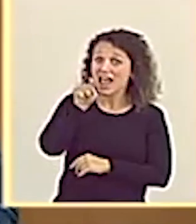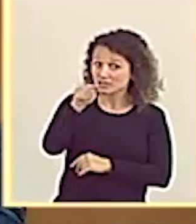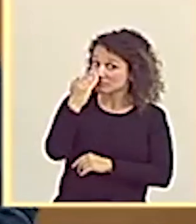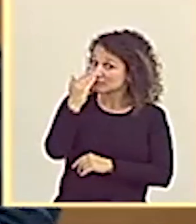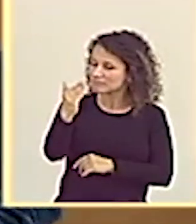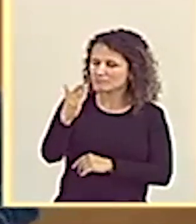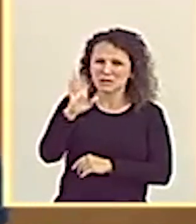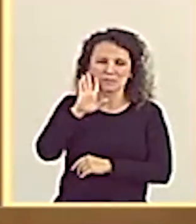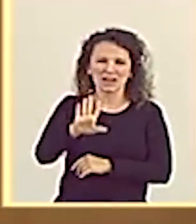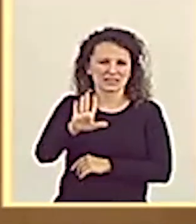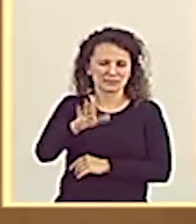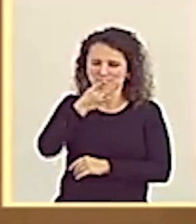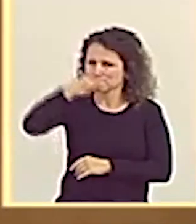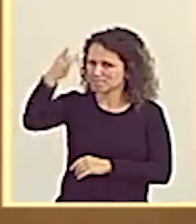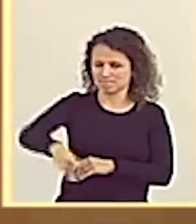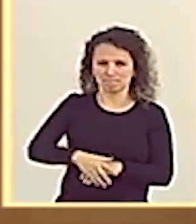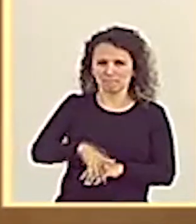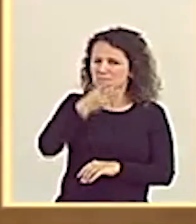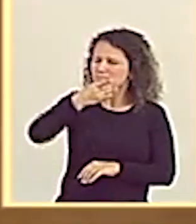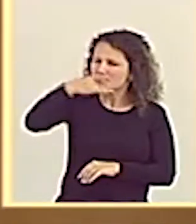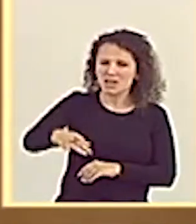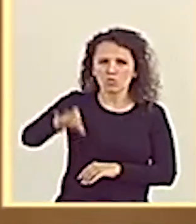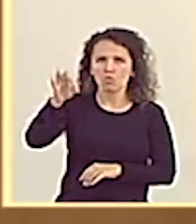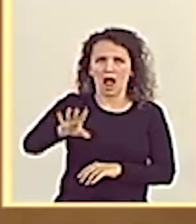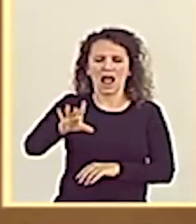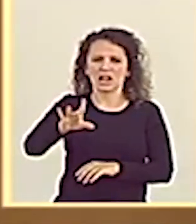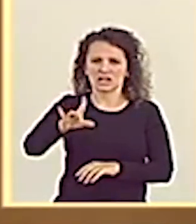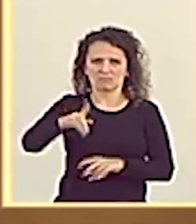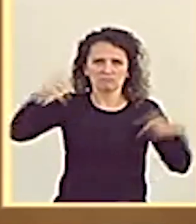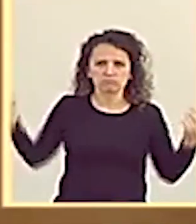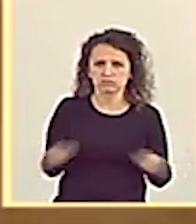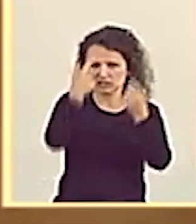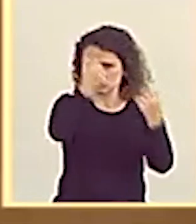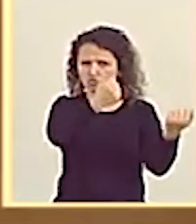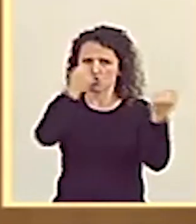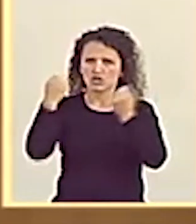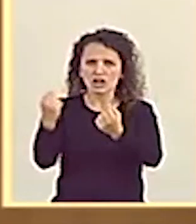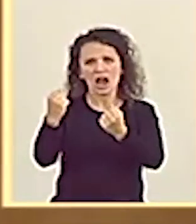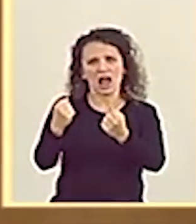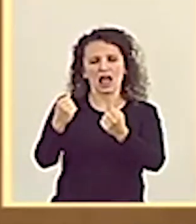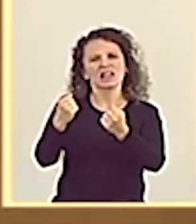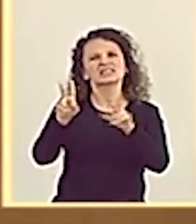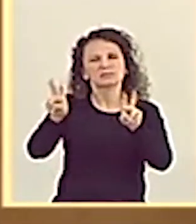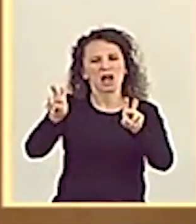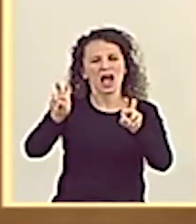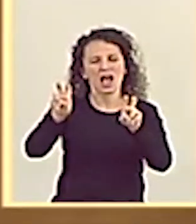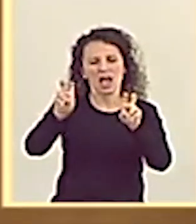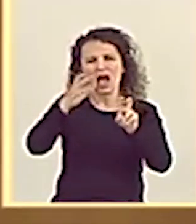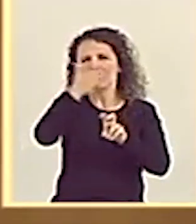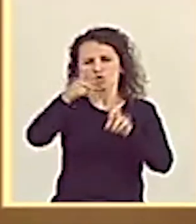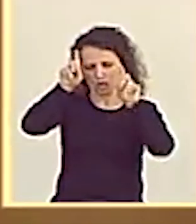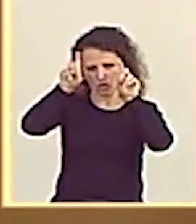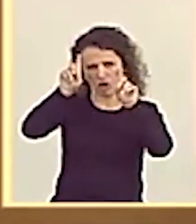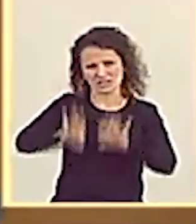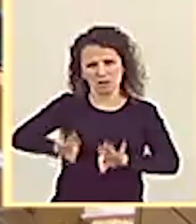parece delegnable, como me parece delegnable la campaña institucional que ustedes han hecho con respecto a la educación especial. ¿Qué quiere que le diga?